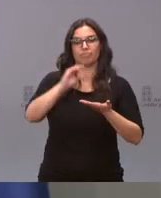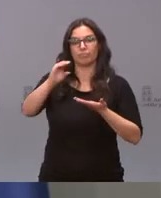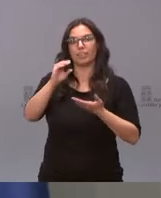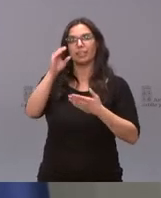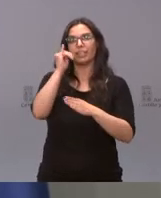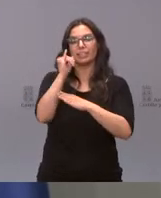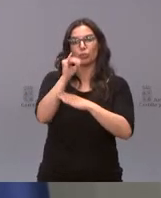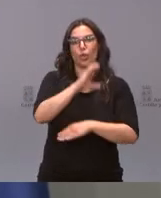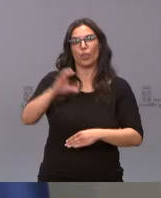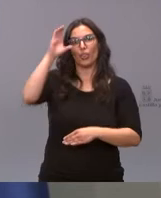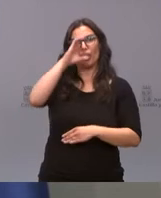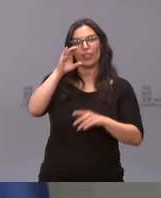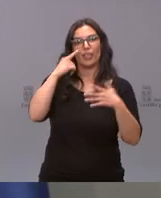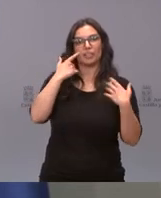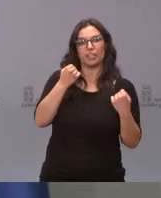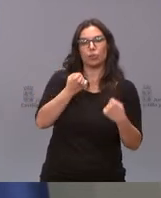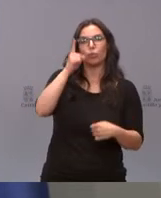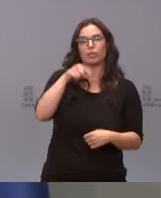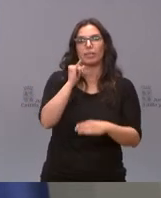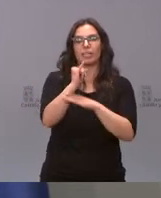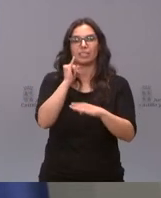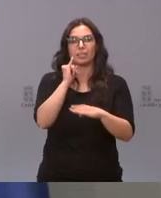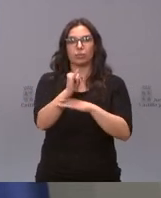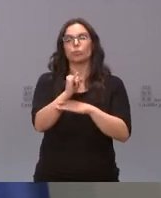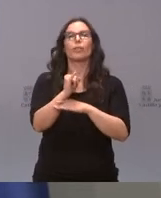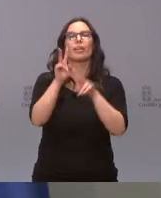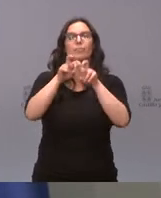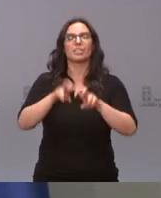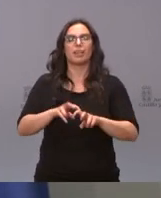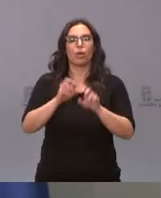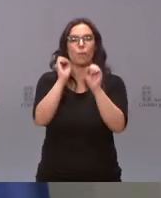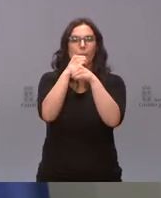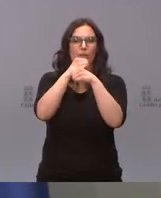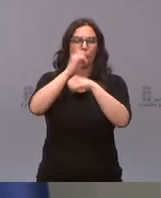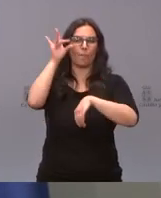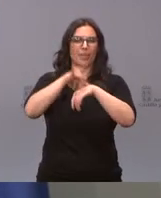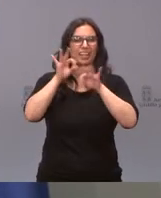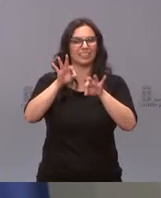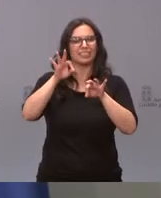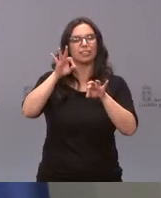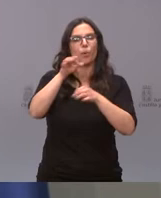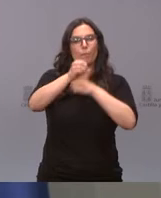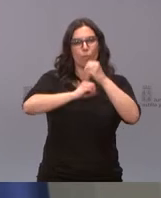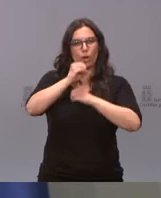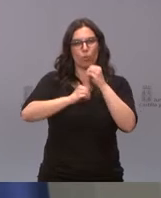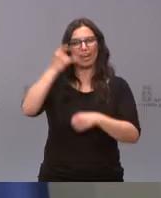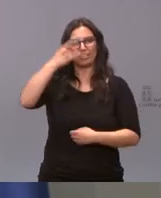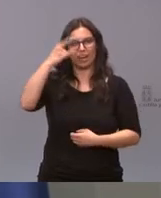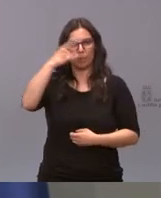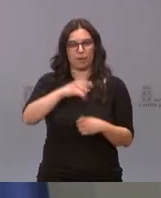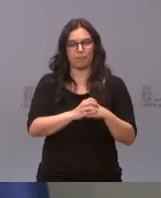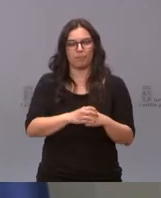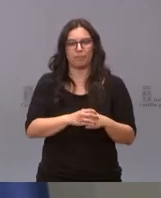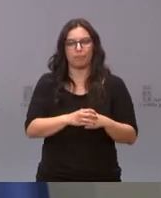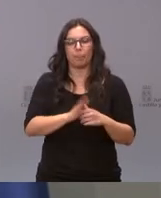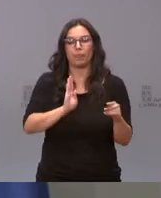Ciencias de la Salud y del Instituto de Investigación Biomédica Molecular de Salamanca, el IPSAL. Se destinan